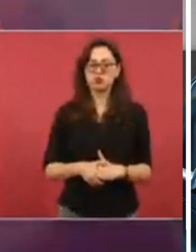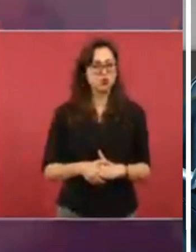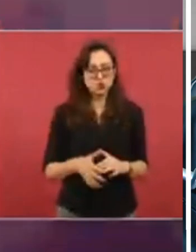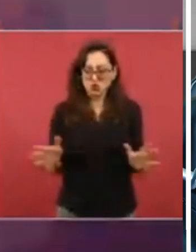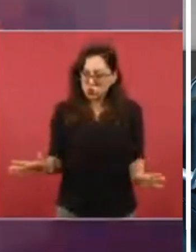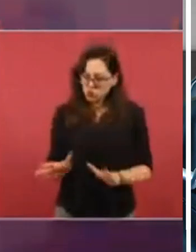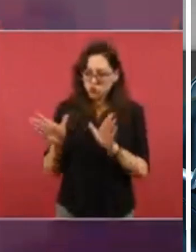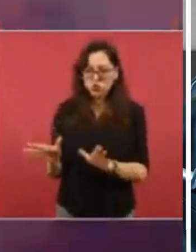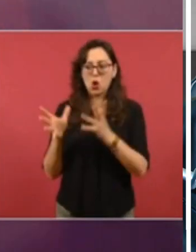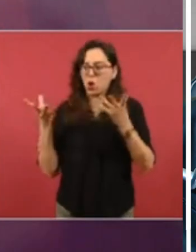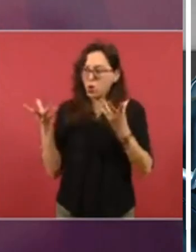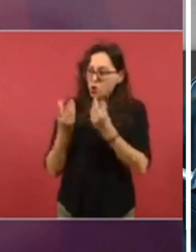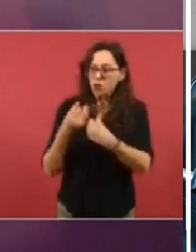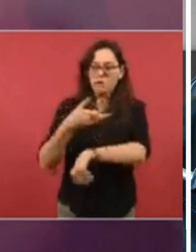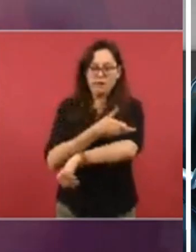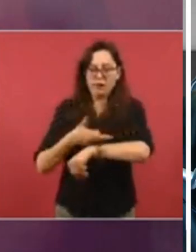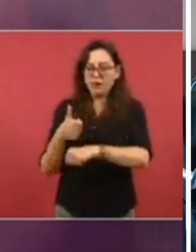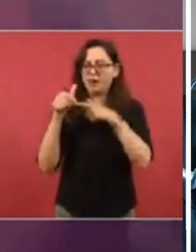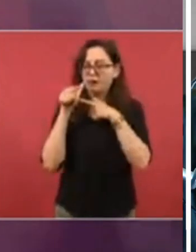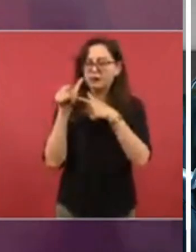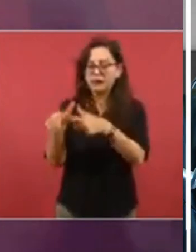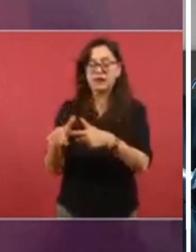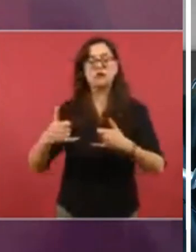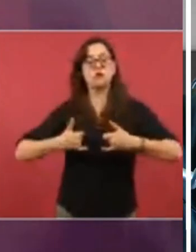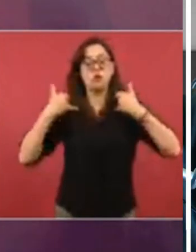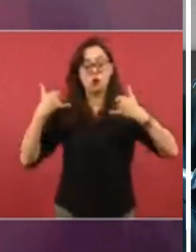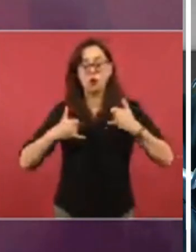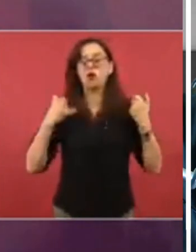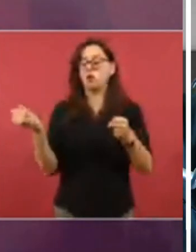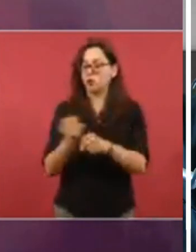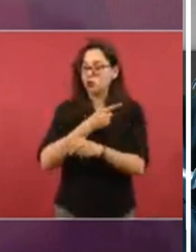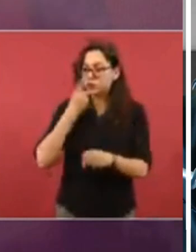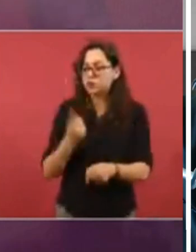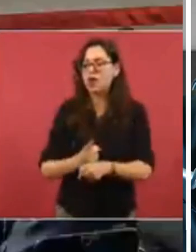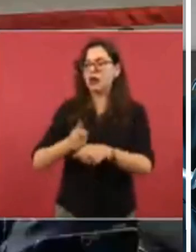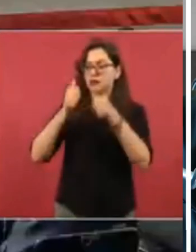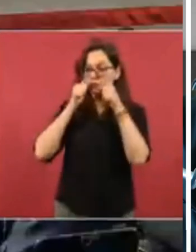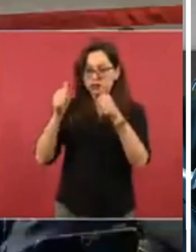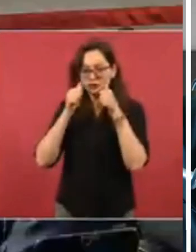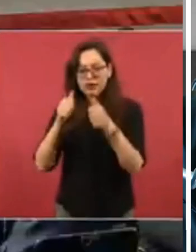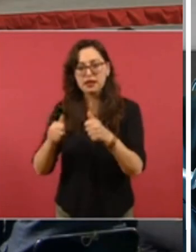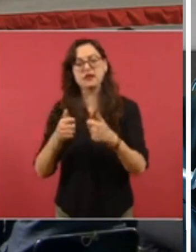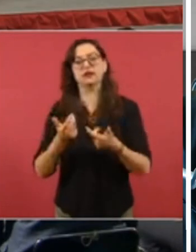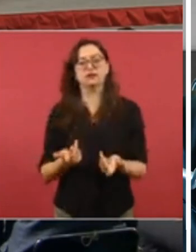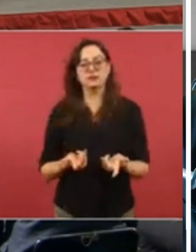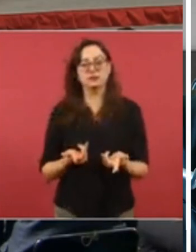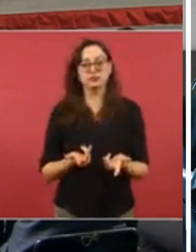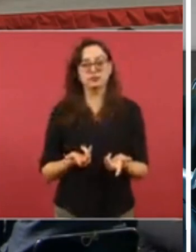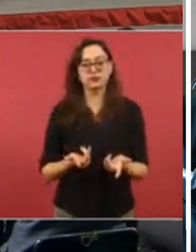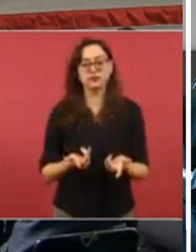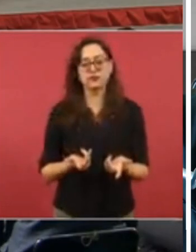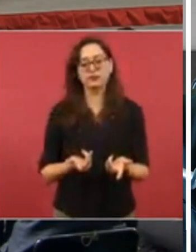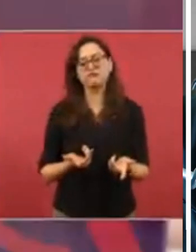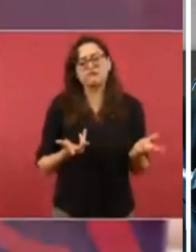y mantenerlos juntos yo respeto mucho las costumbres